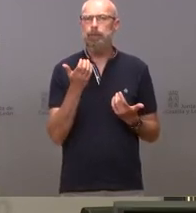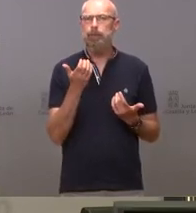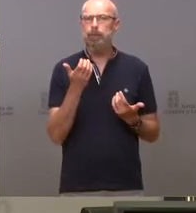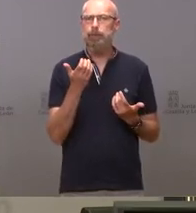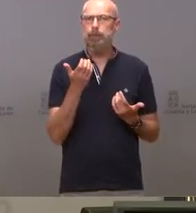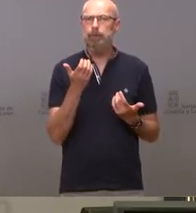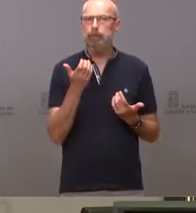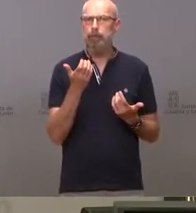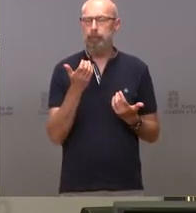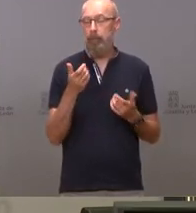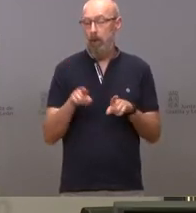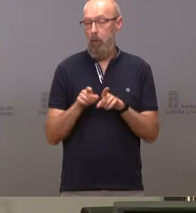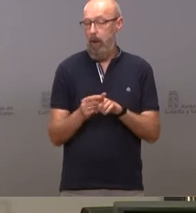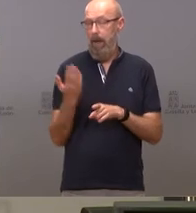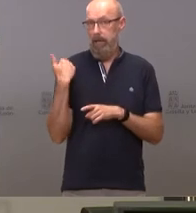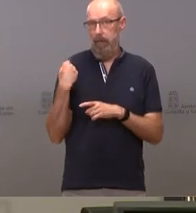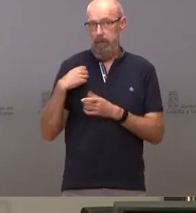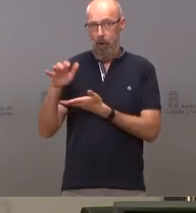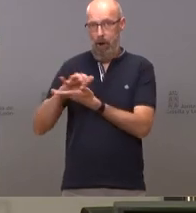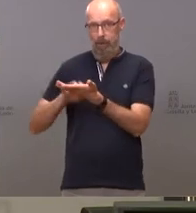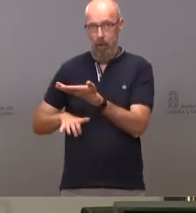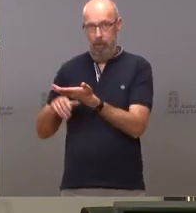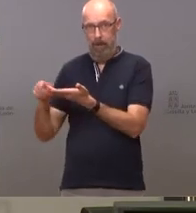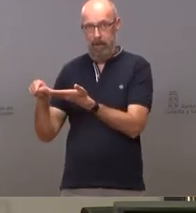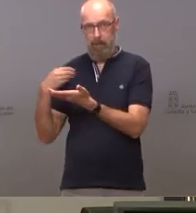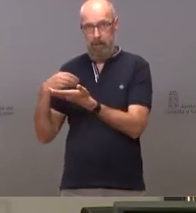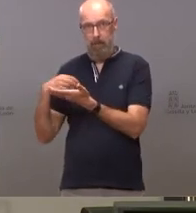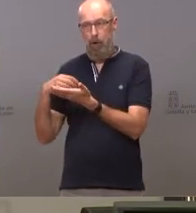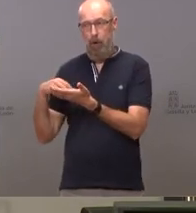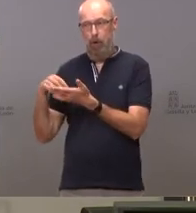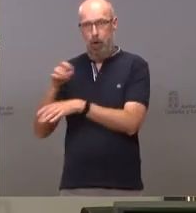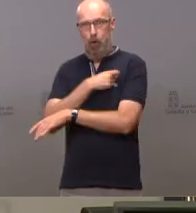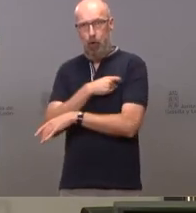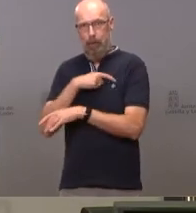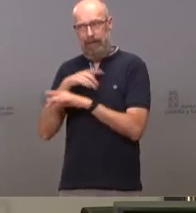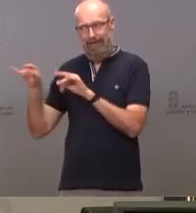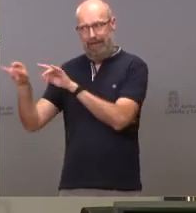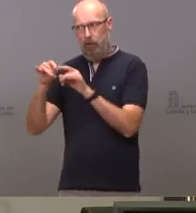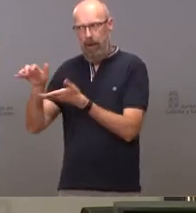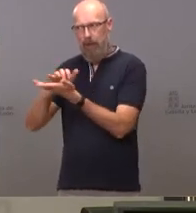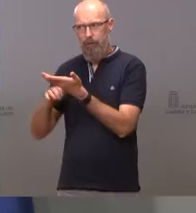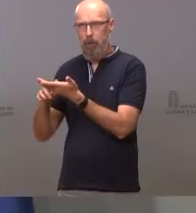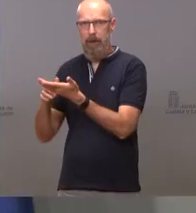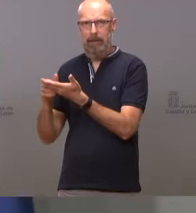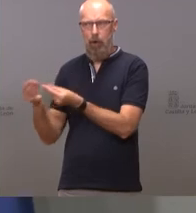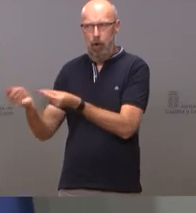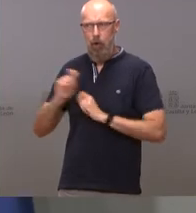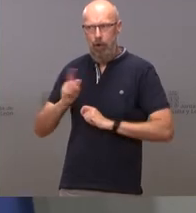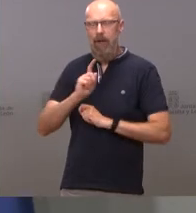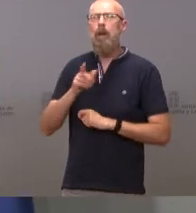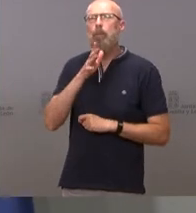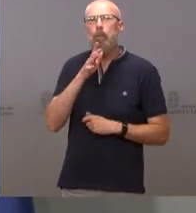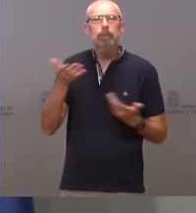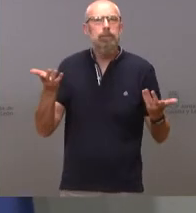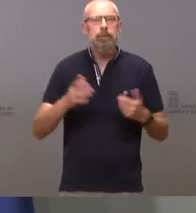como ocurrió ayer esos informes en el comité interterritorial pues he de